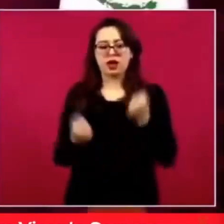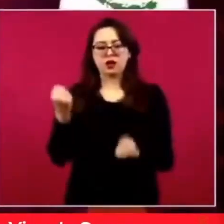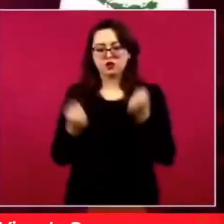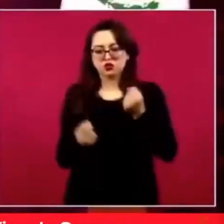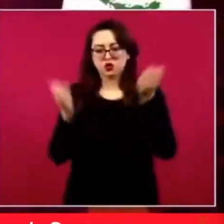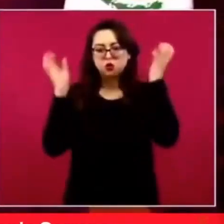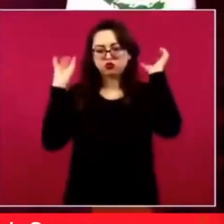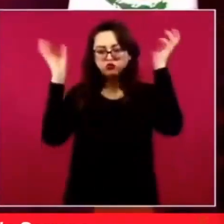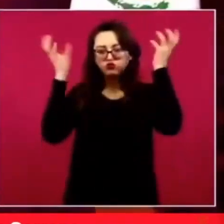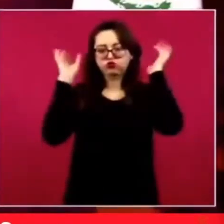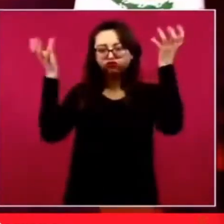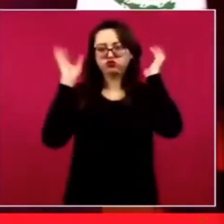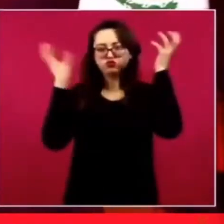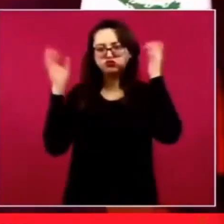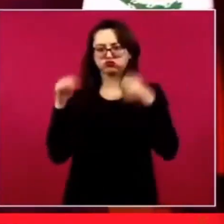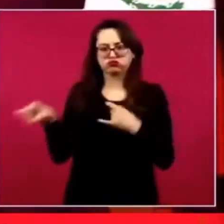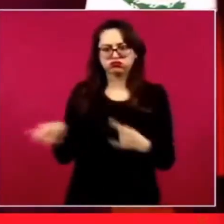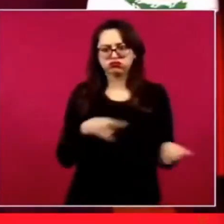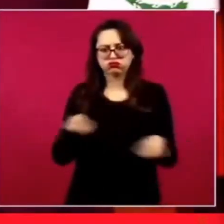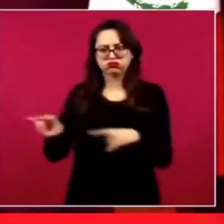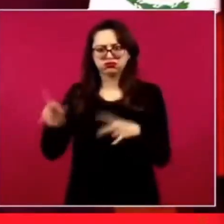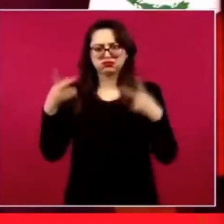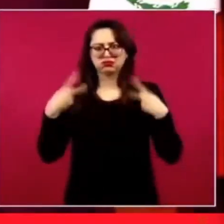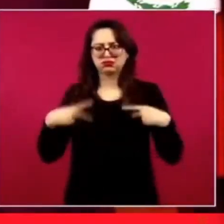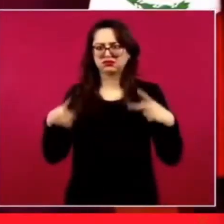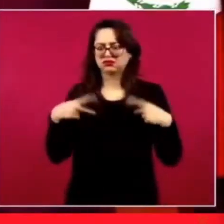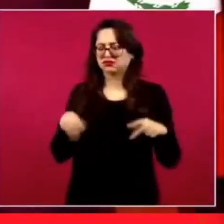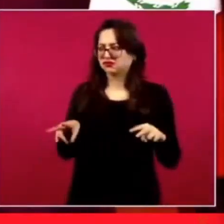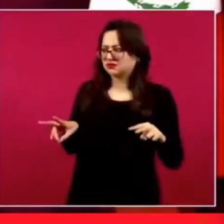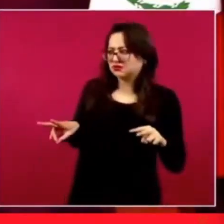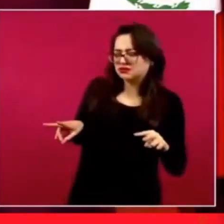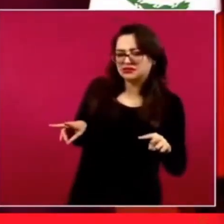allá no estaba acostumbrada a eso.